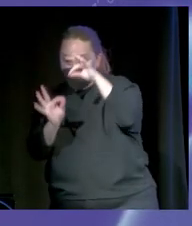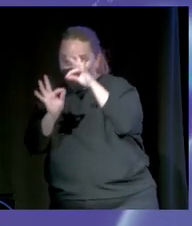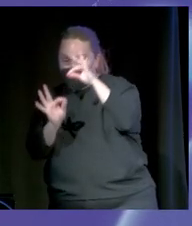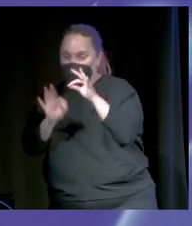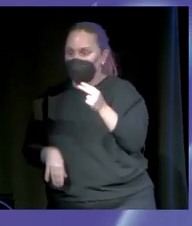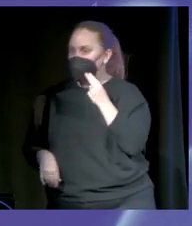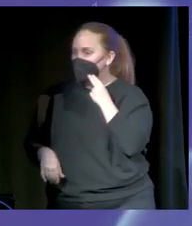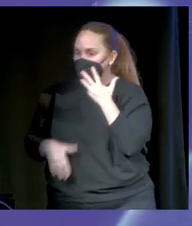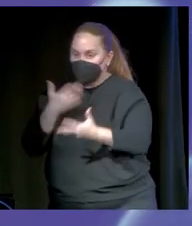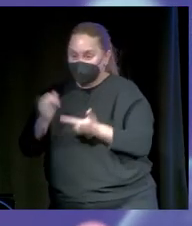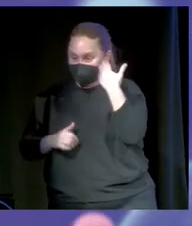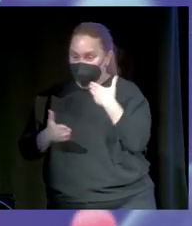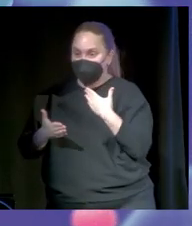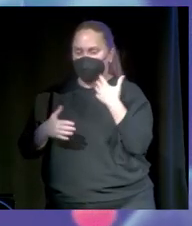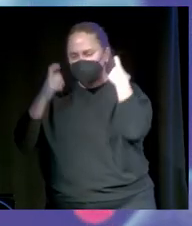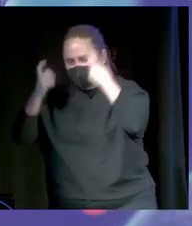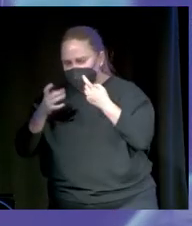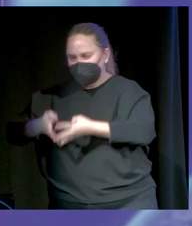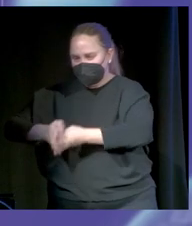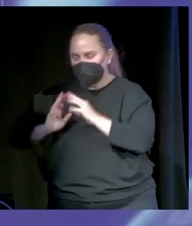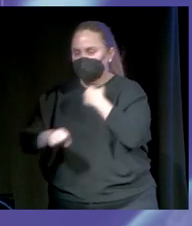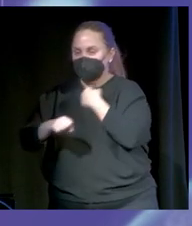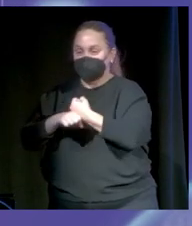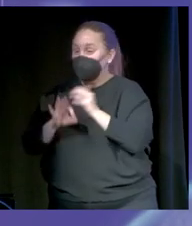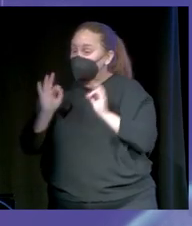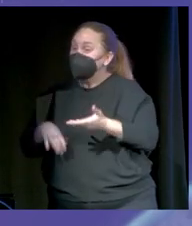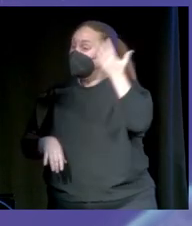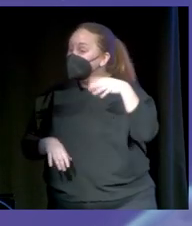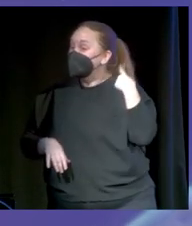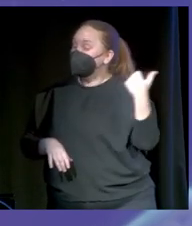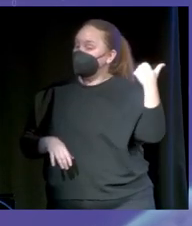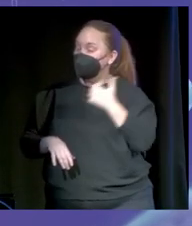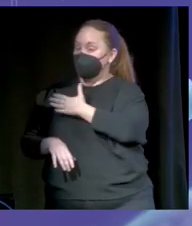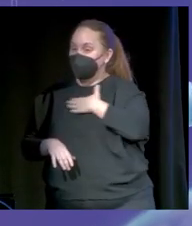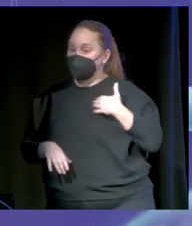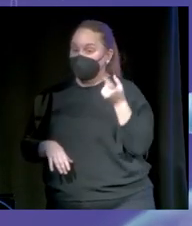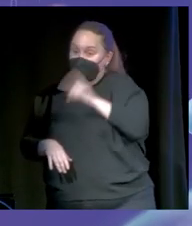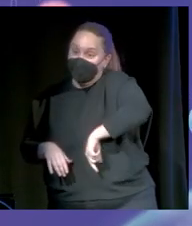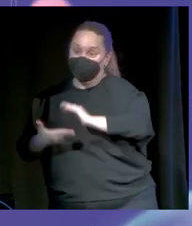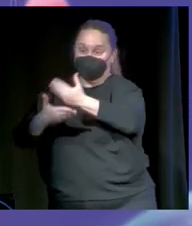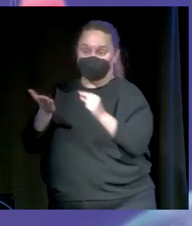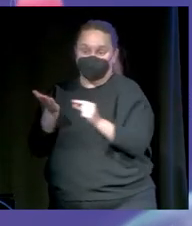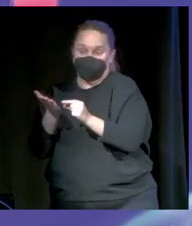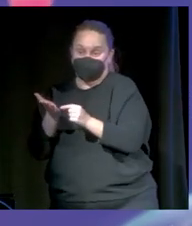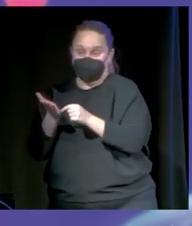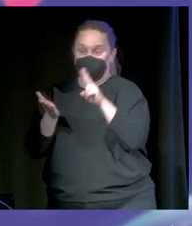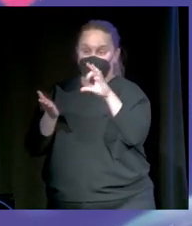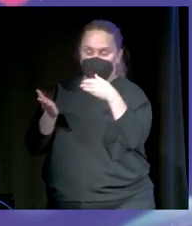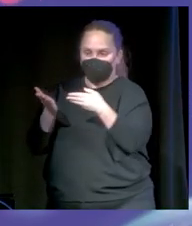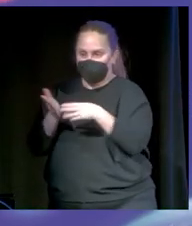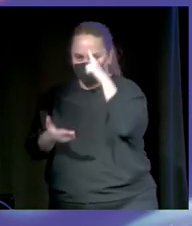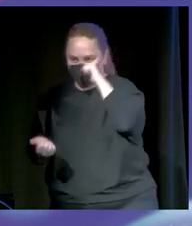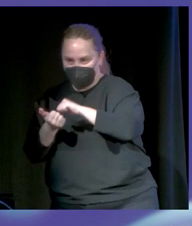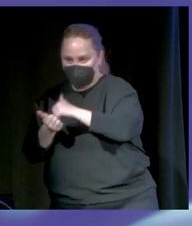esfuerzo y sacrificio ha podido ser médico. Pero sobre todo, eres ese chaval al que intentando meter el USB en la presentación no ha sido capaz